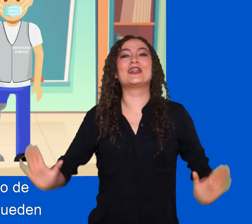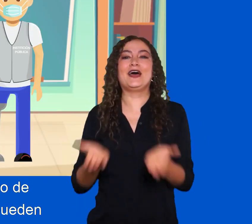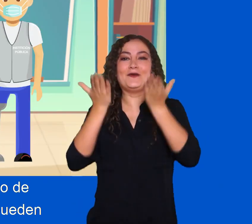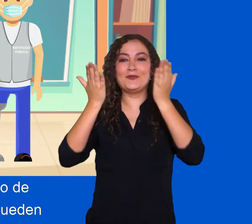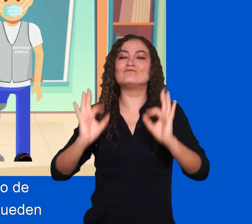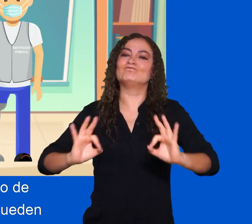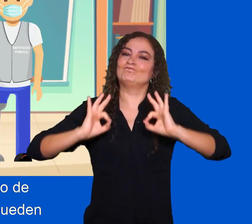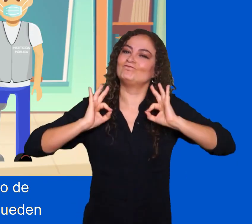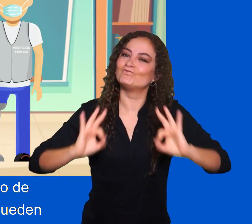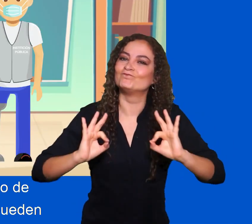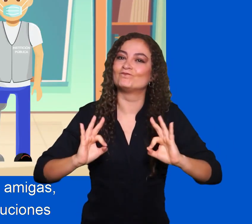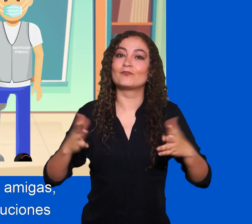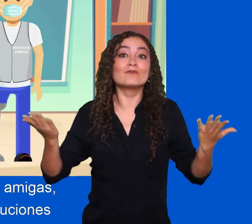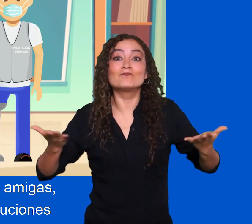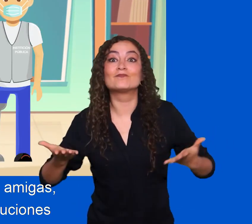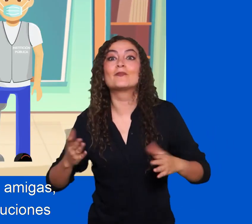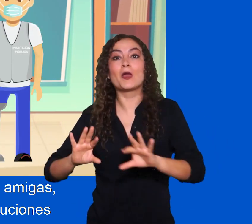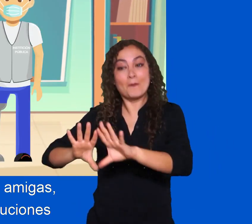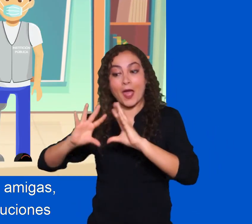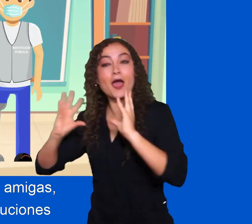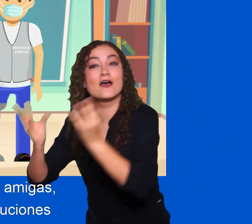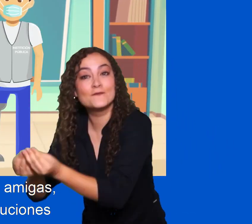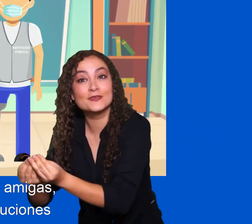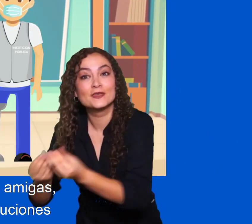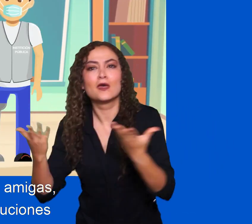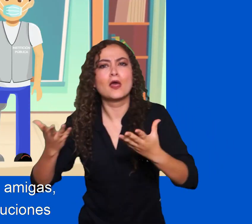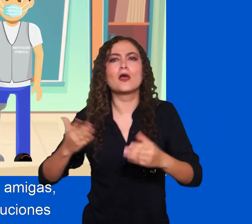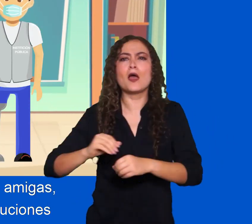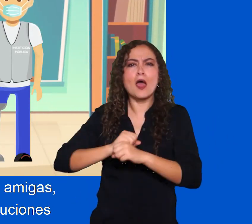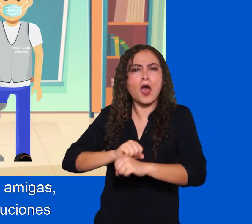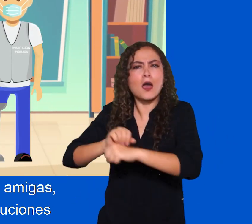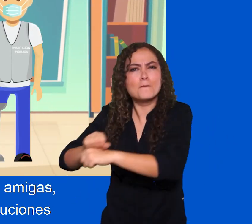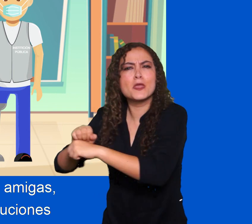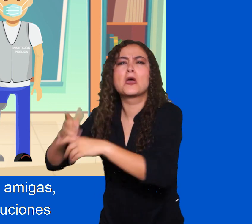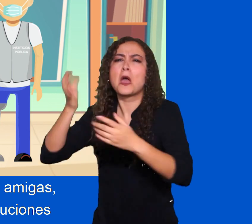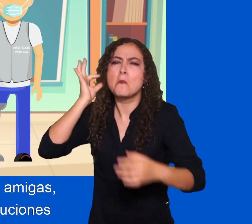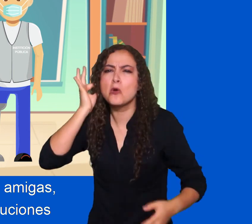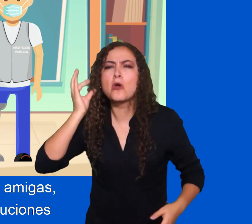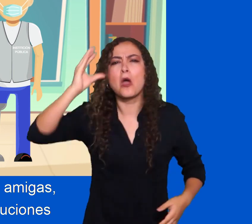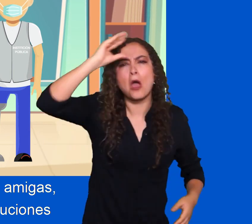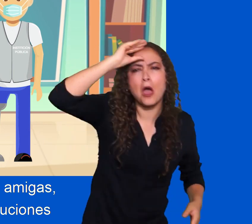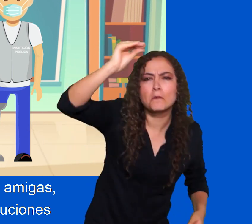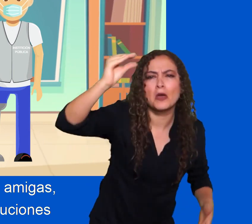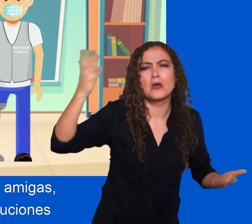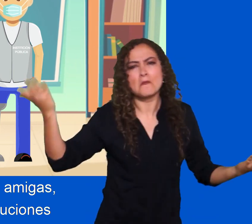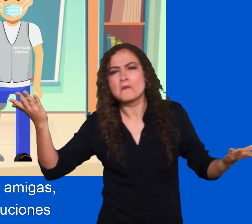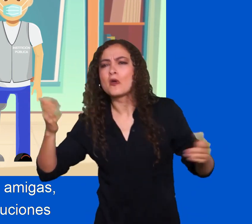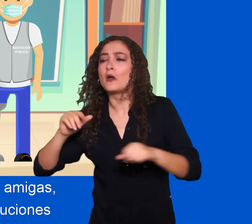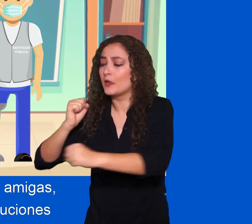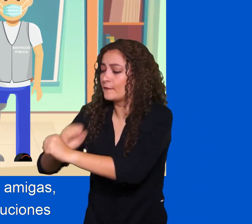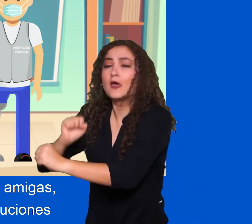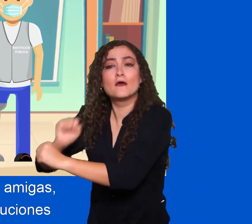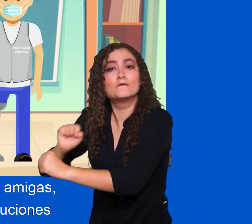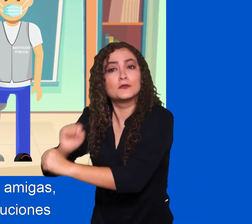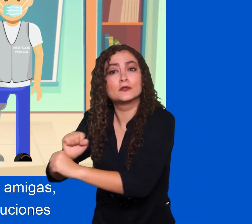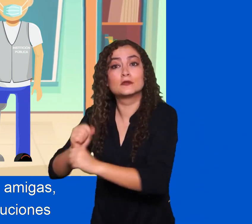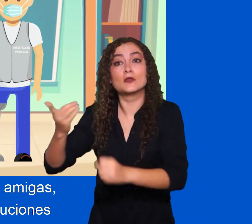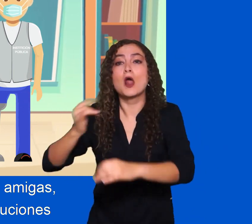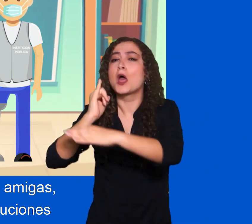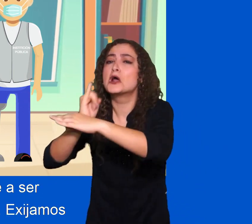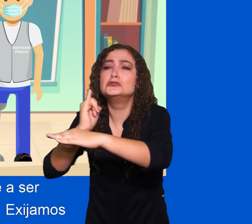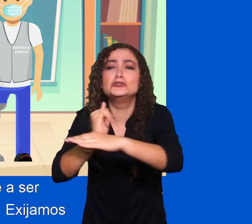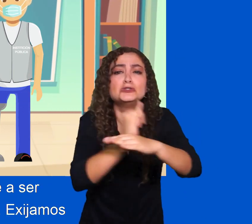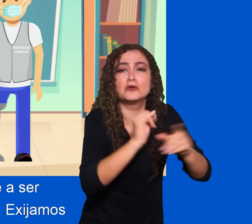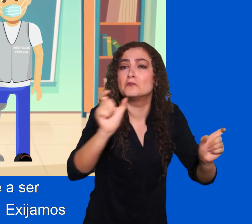Estas redes pueden estar formadas por familiares, amigos o amigas en las escuelas, en el trabajo, por